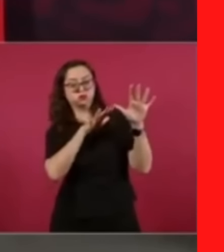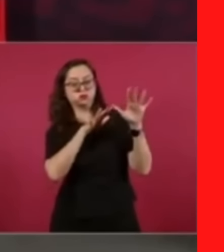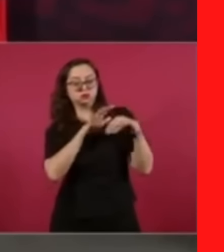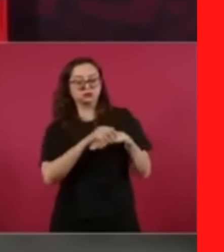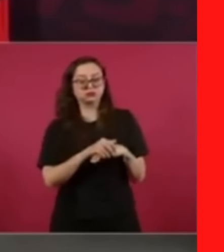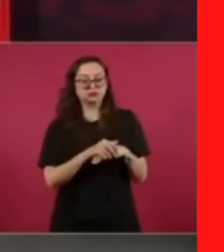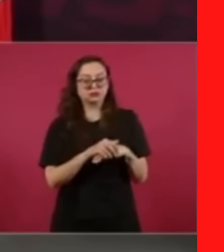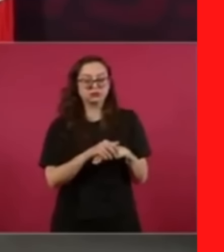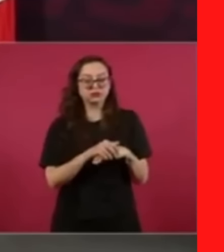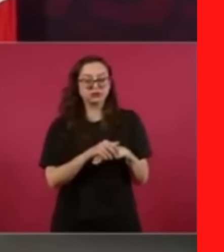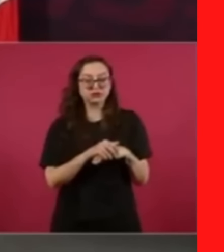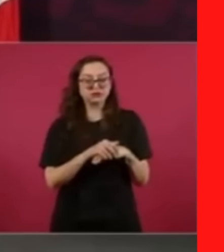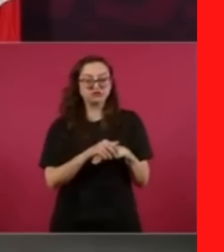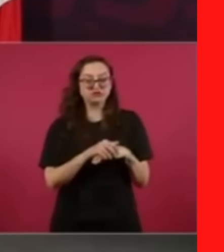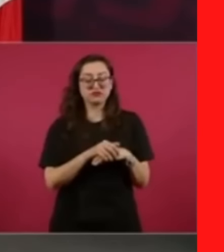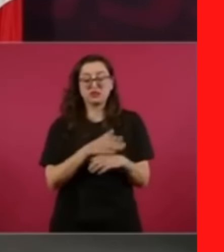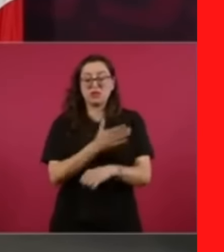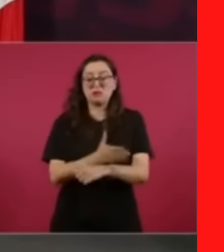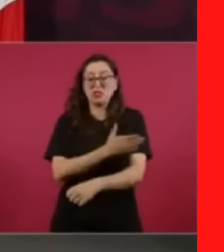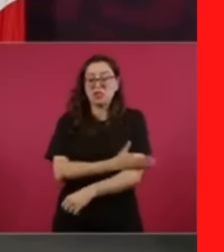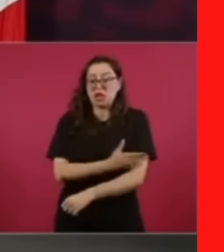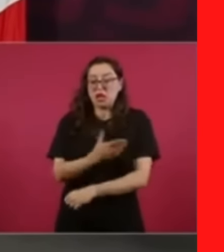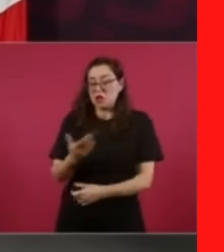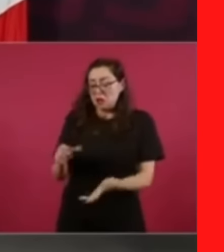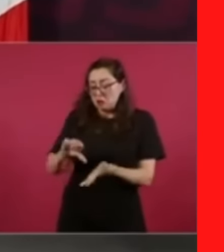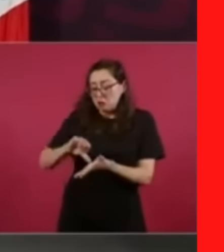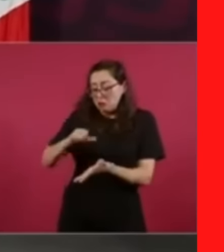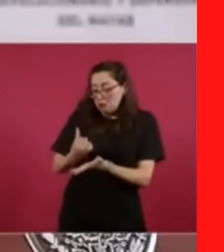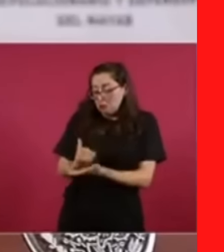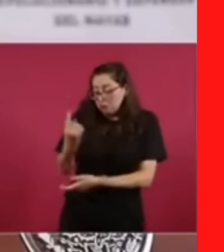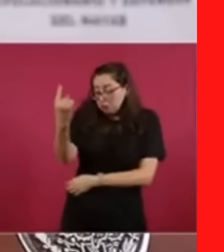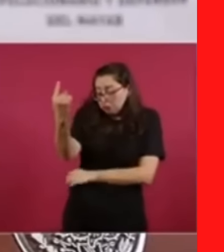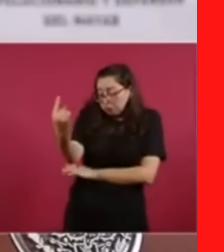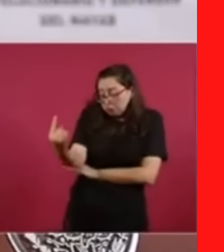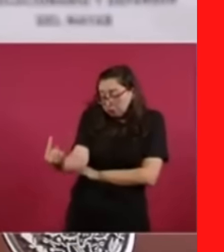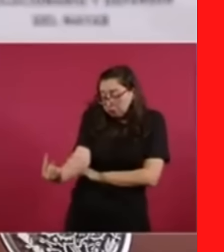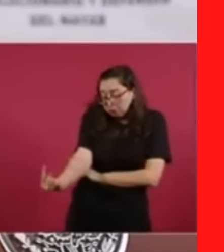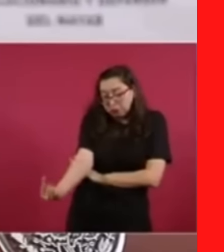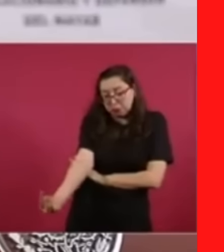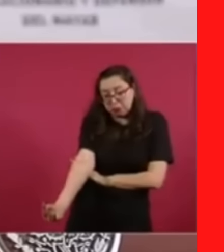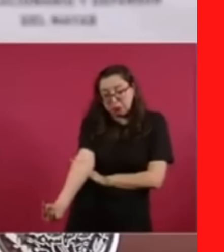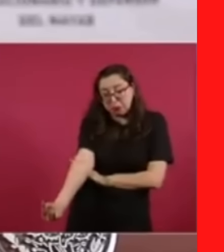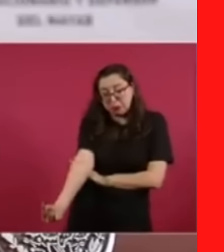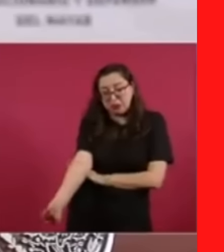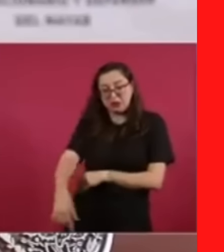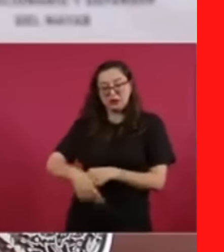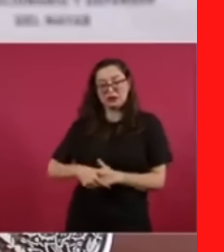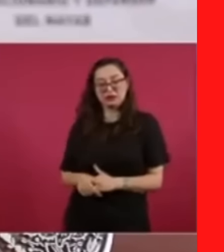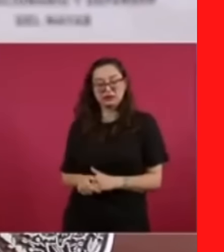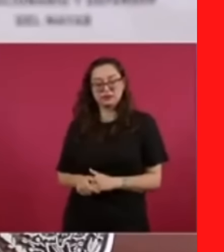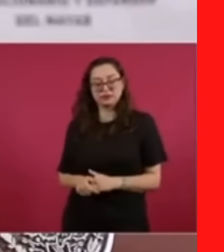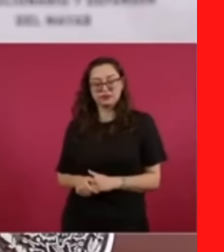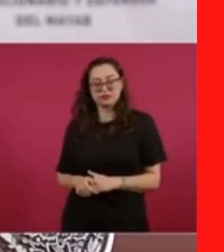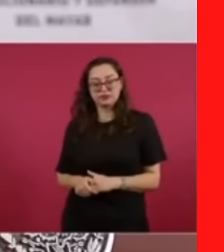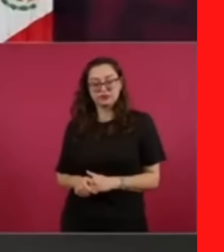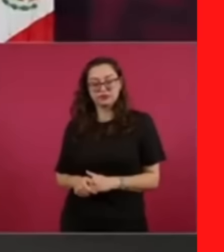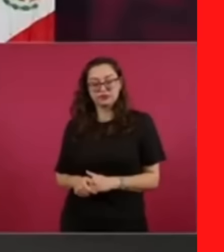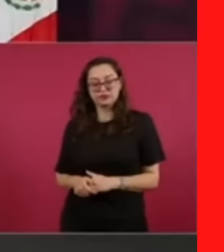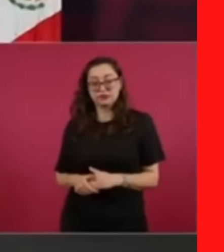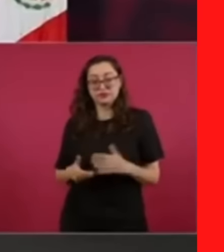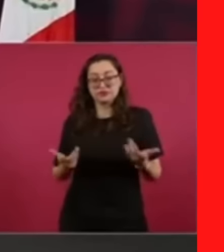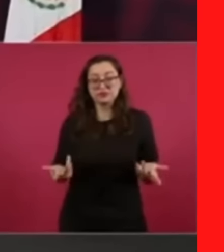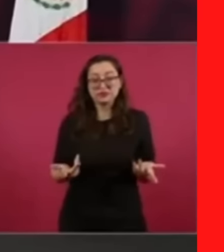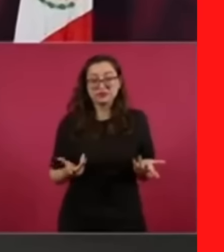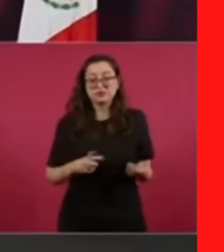se convierte